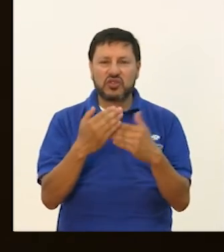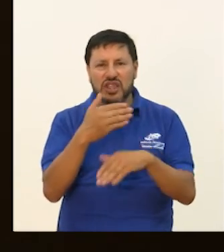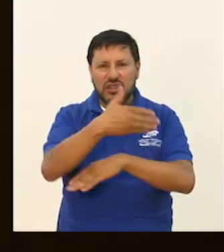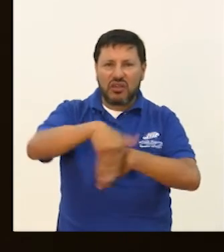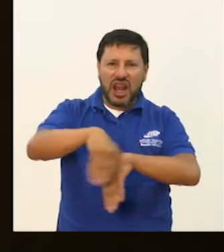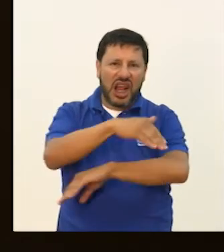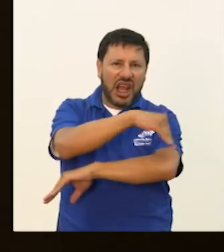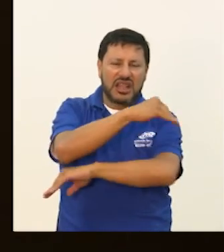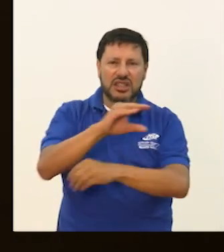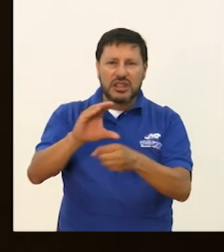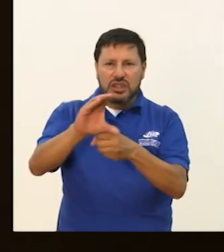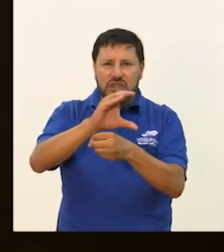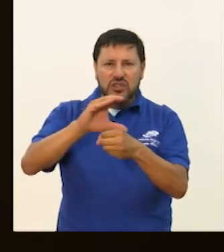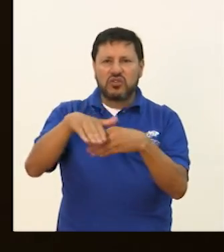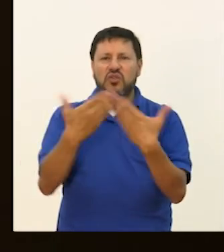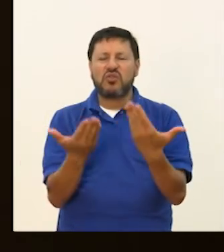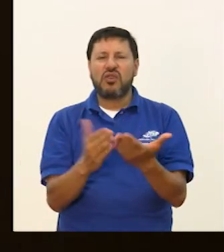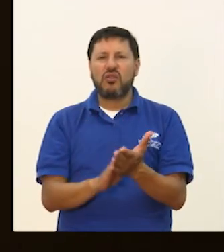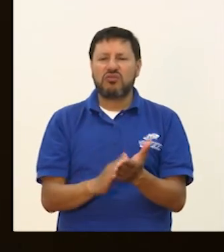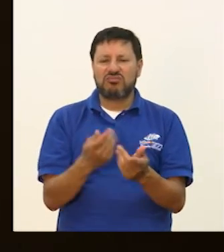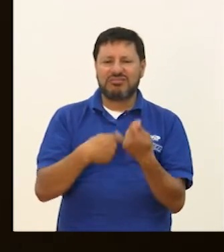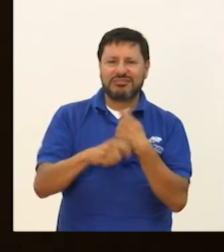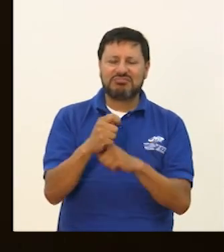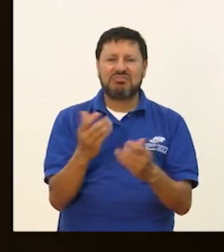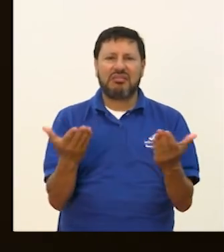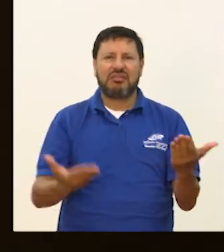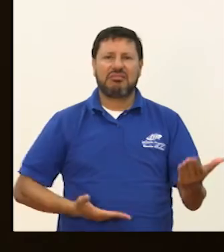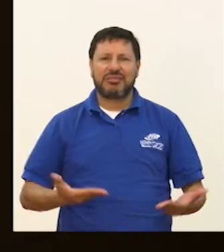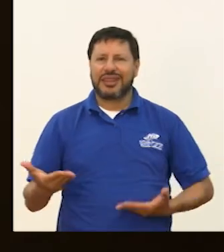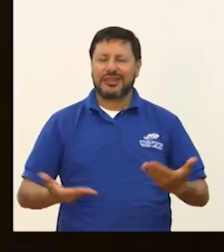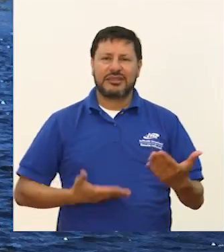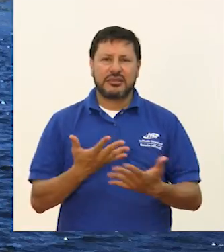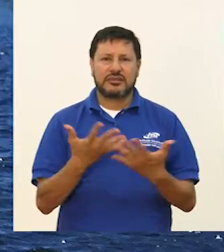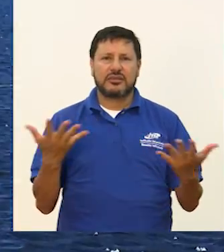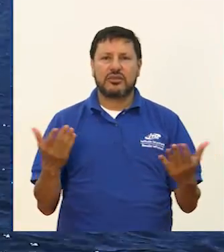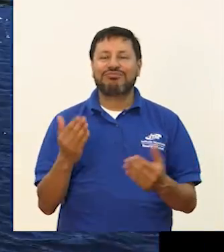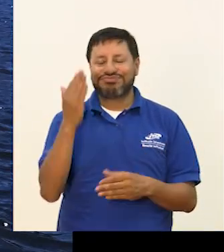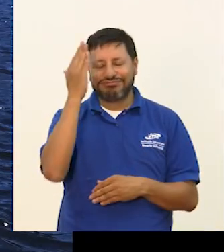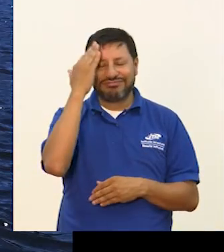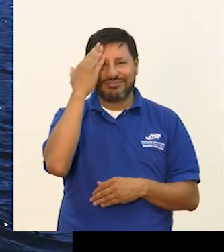nunca extrañaría. Una arepa, por ejemplo.